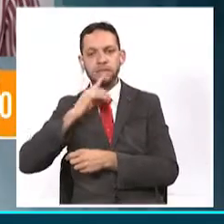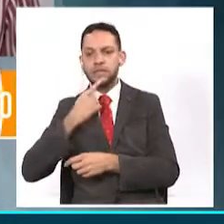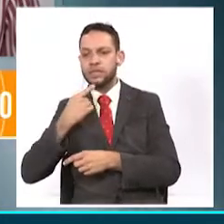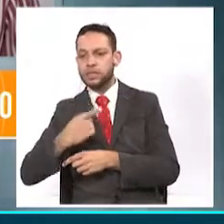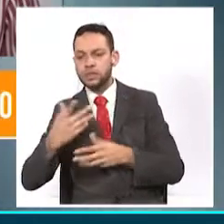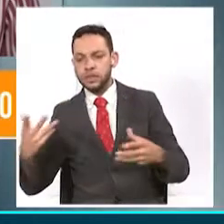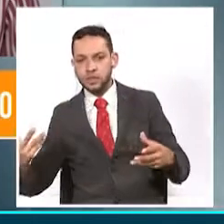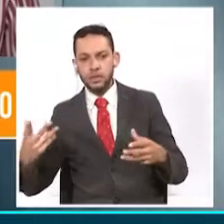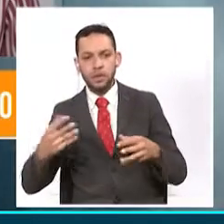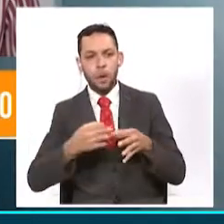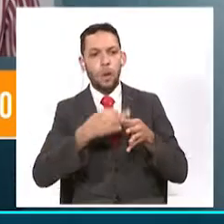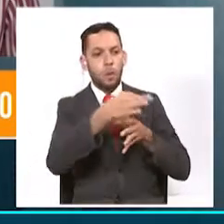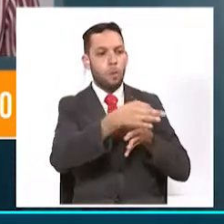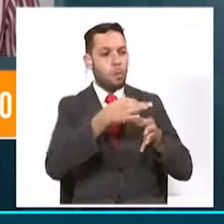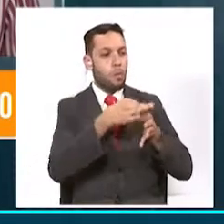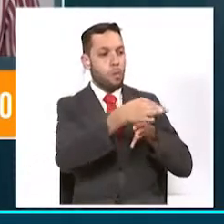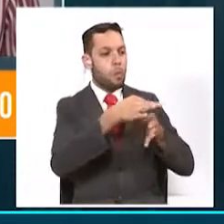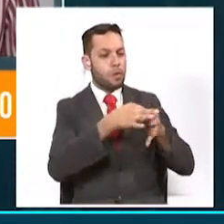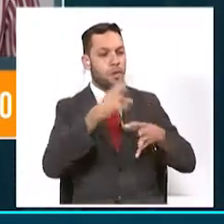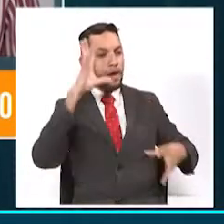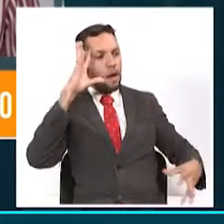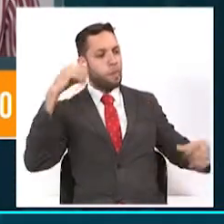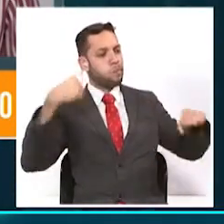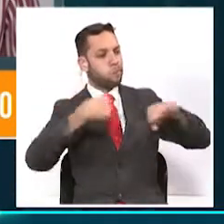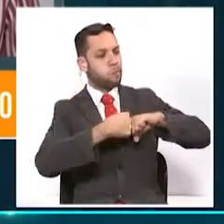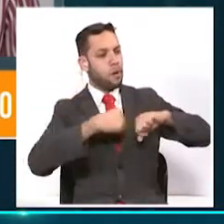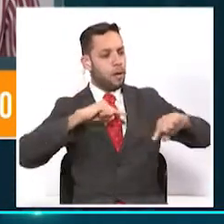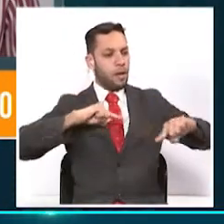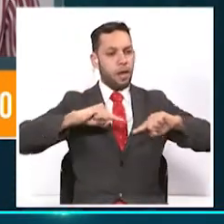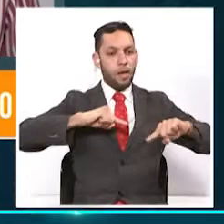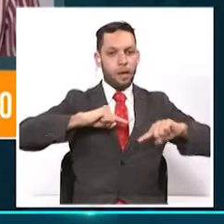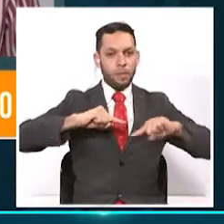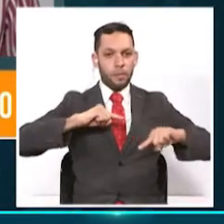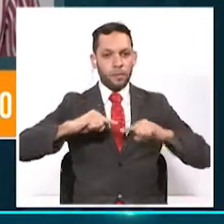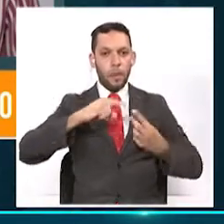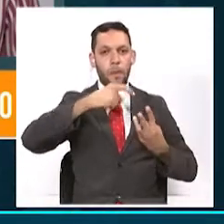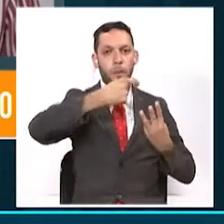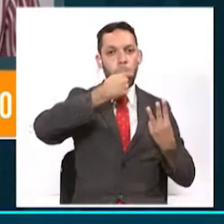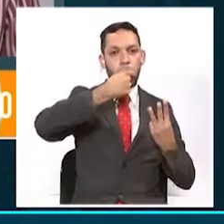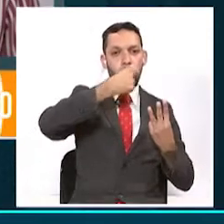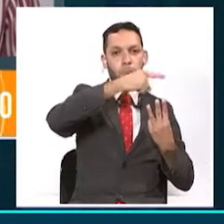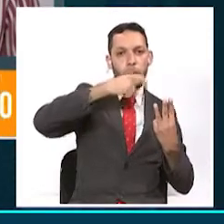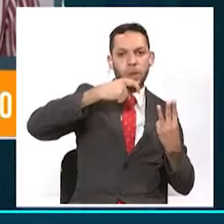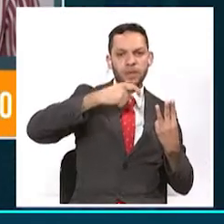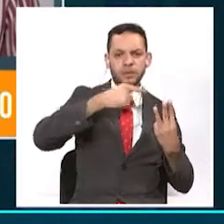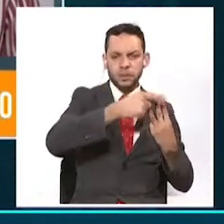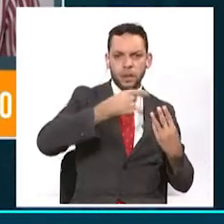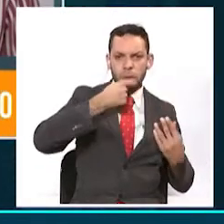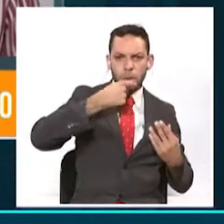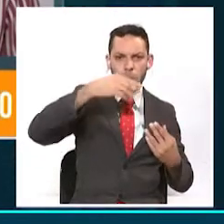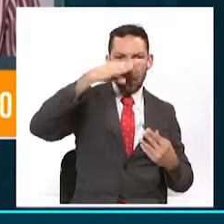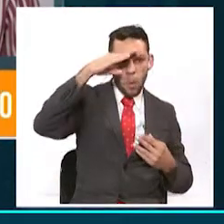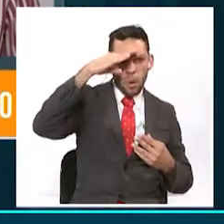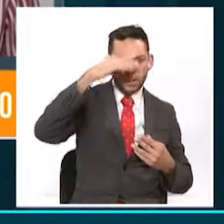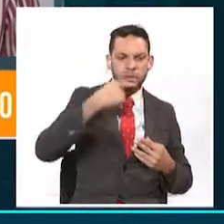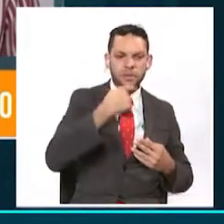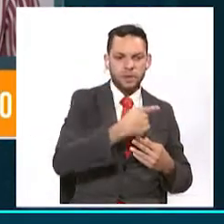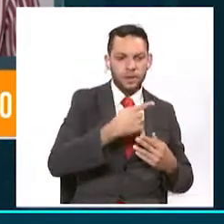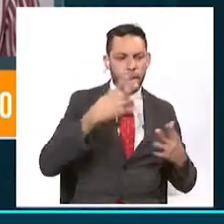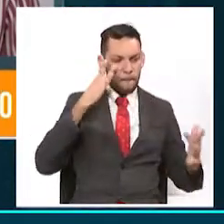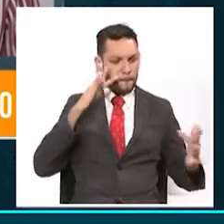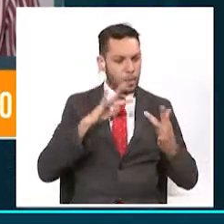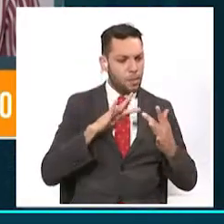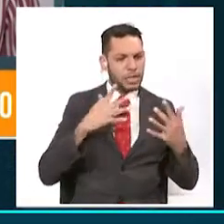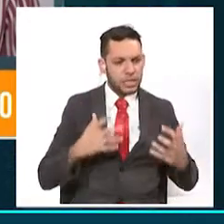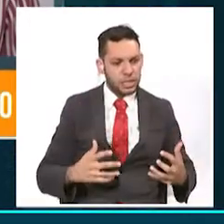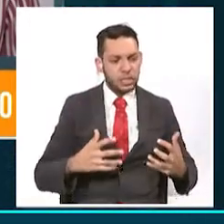municipios puedan realizar convenios con policía de tránsito. La tendencia y el objeto es, fundamentalmente,